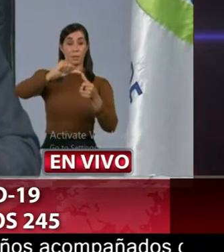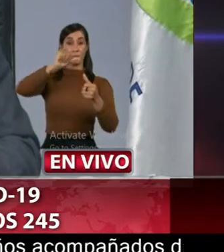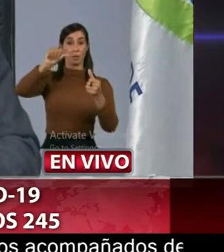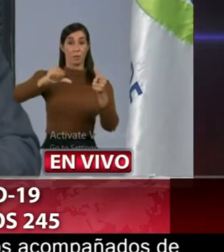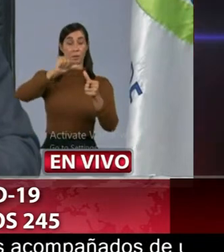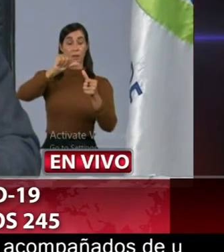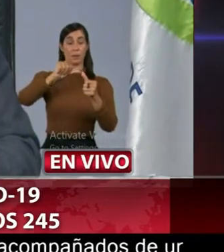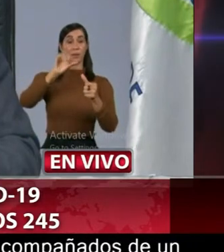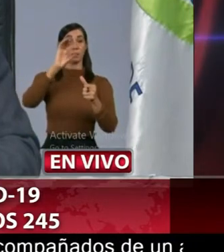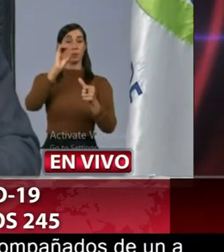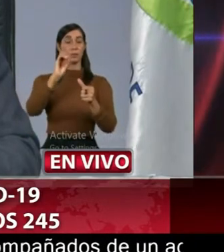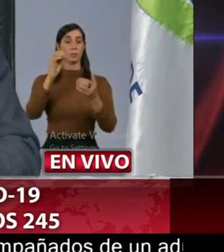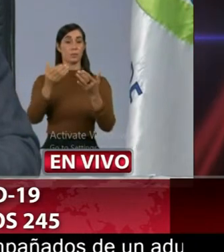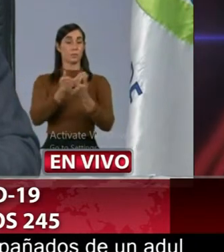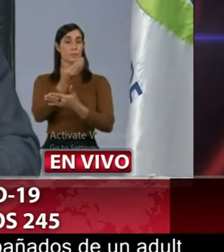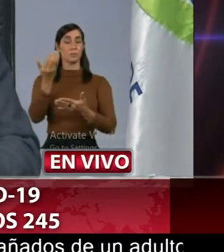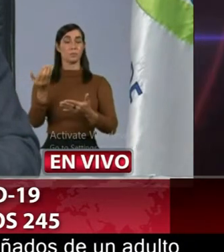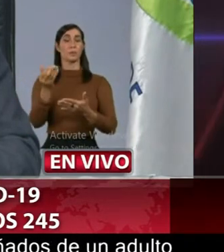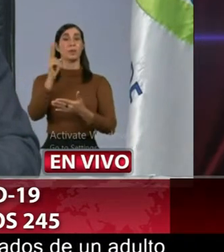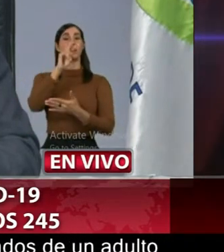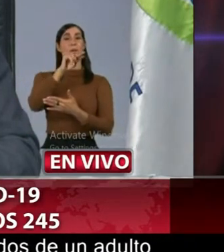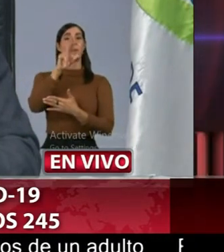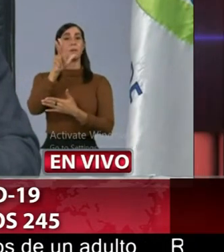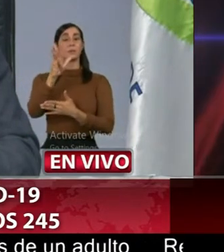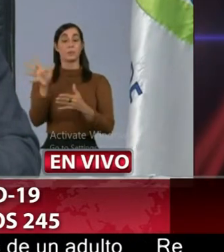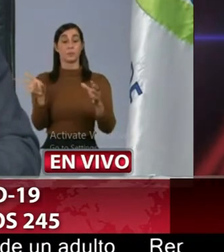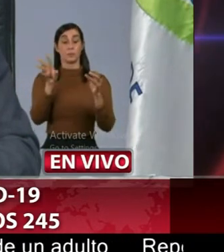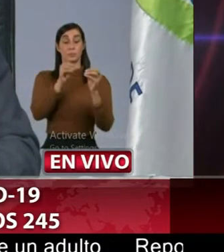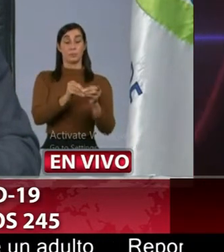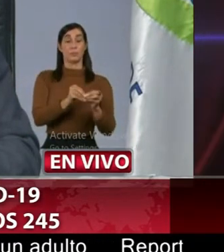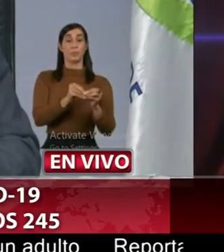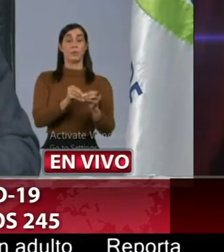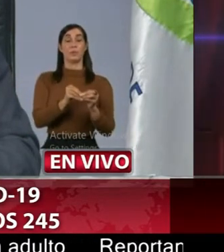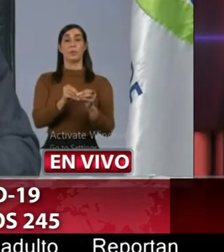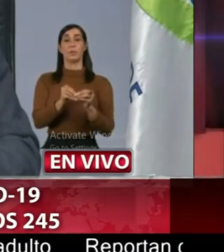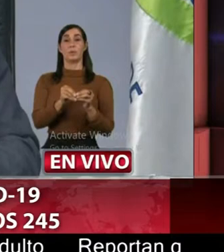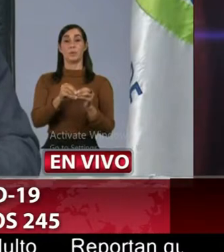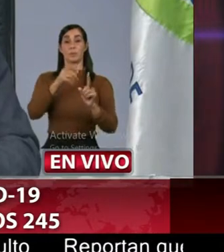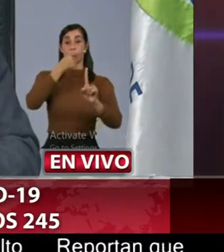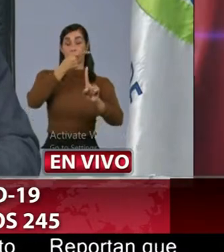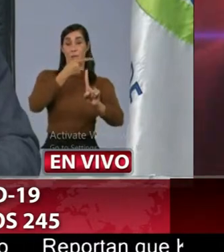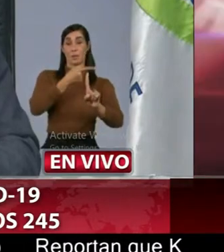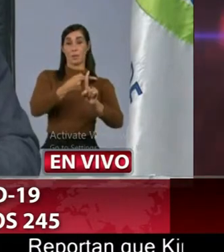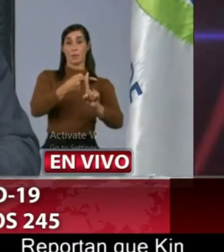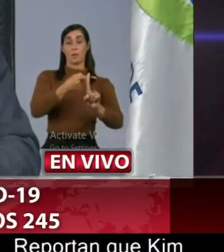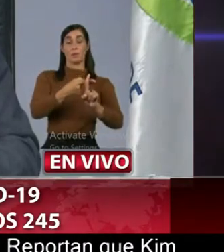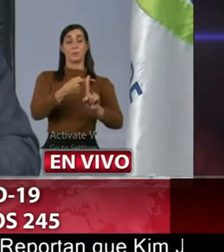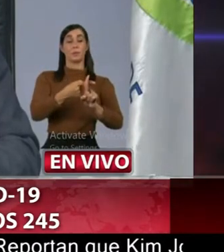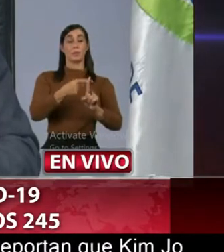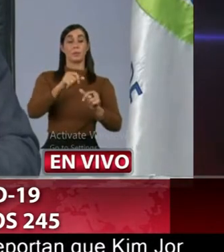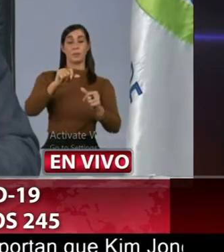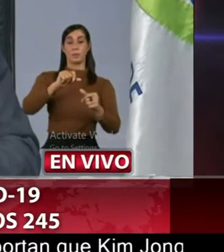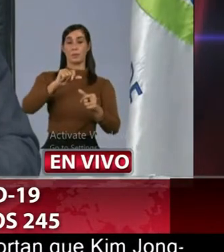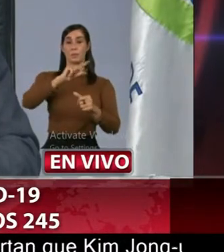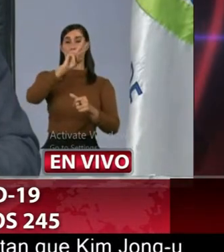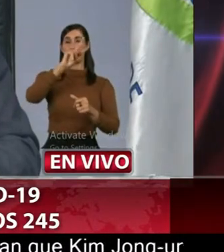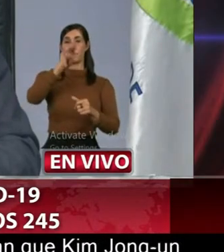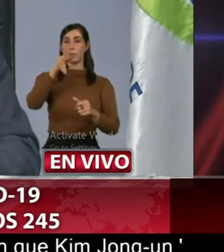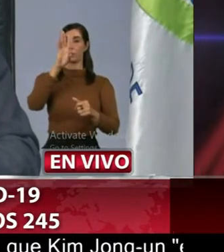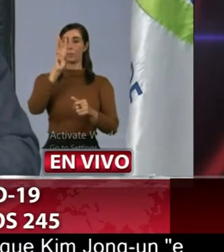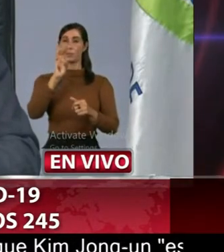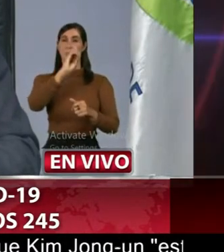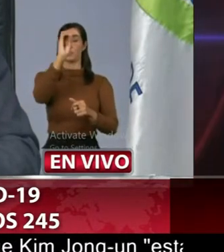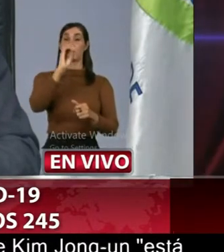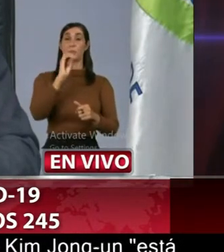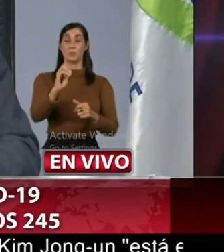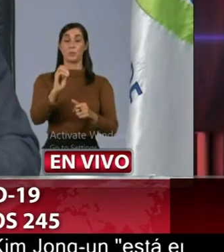cero casos nuevos 23 acumulados positividad de la provincia 26%